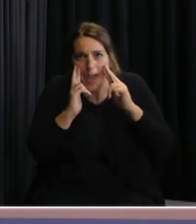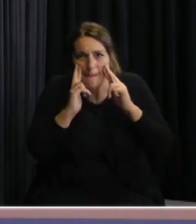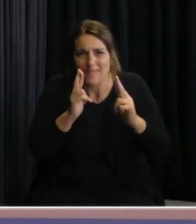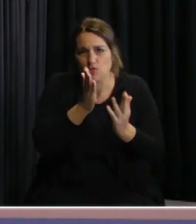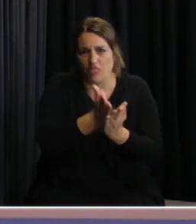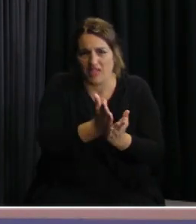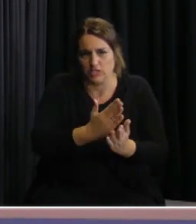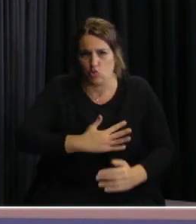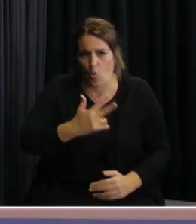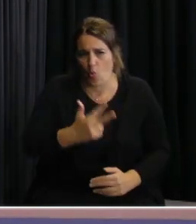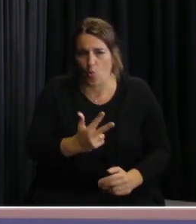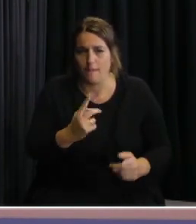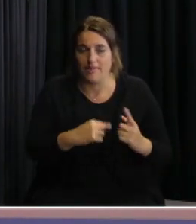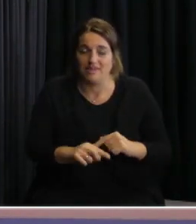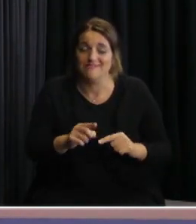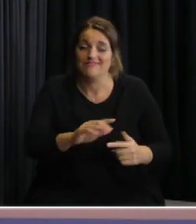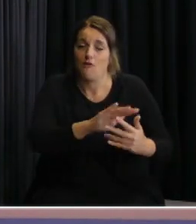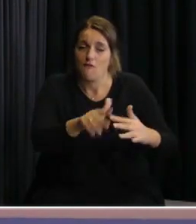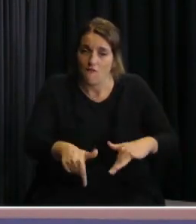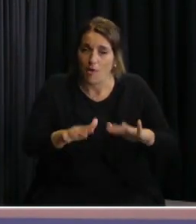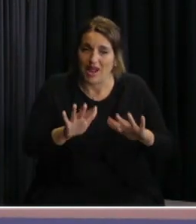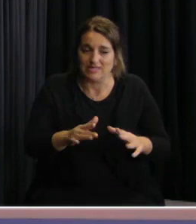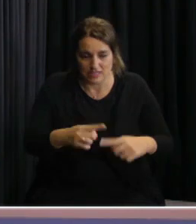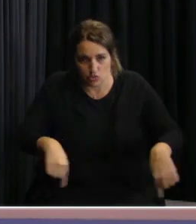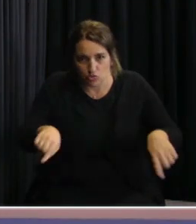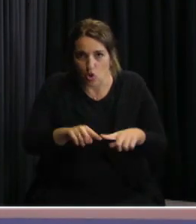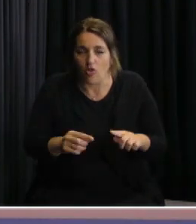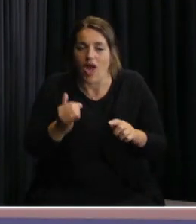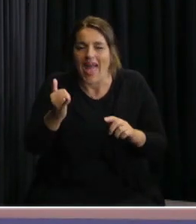Y en ese sentido, todos los que hemos tenido